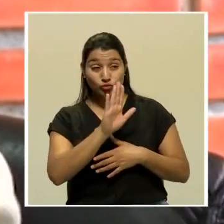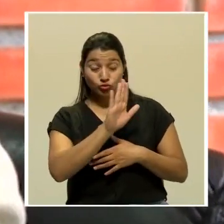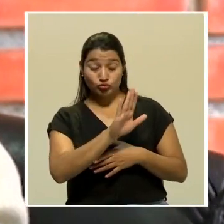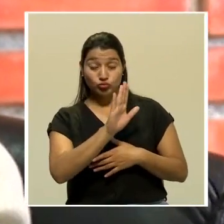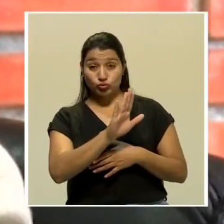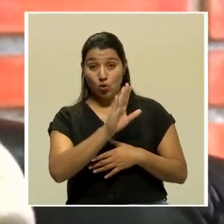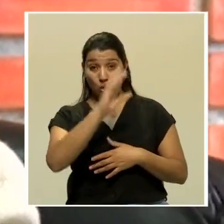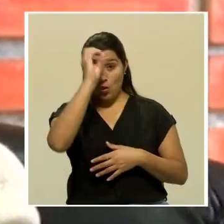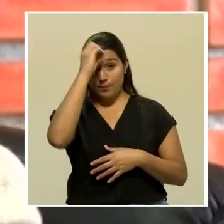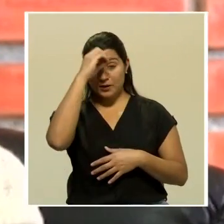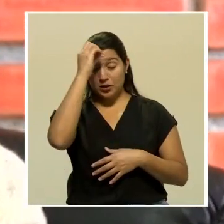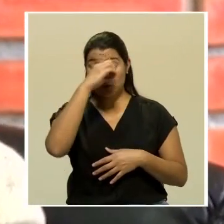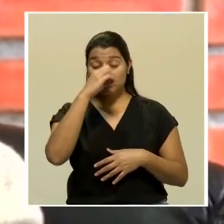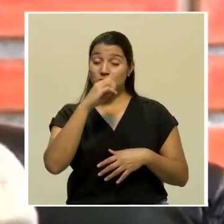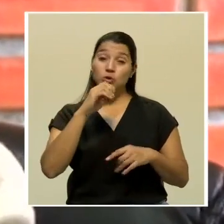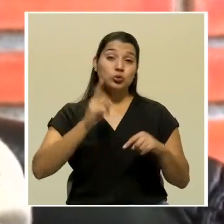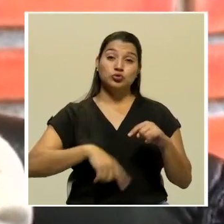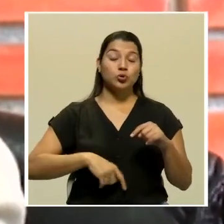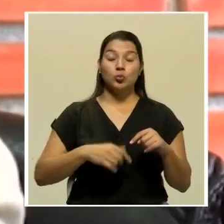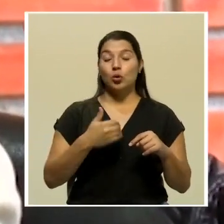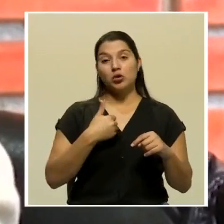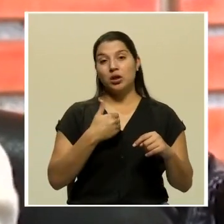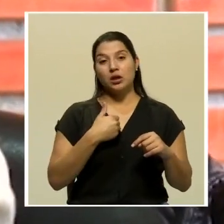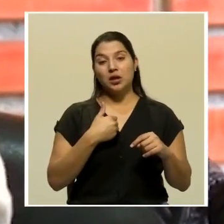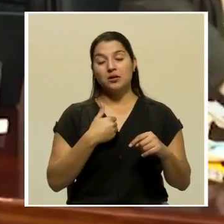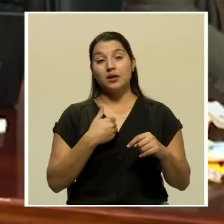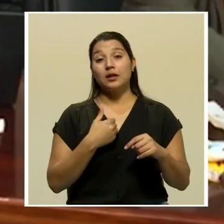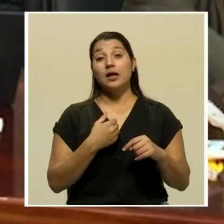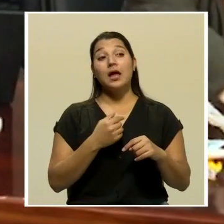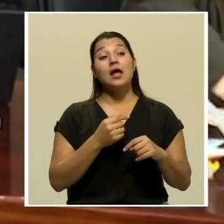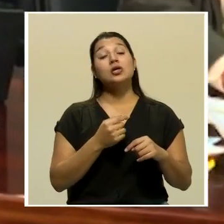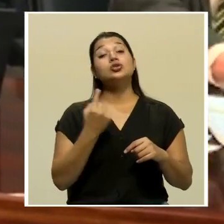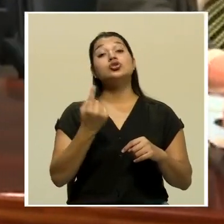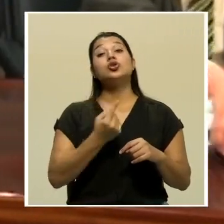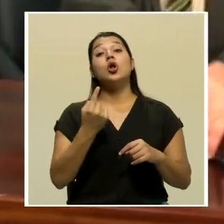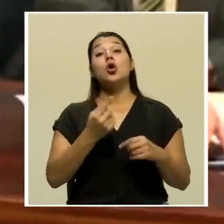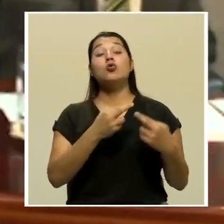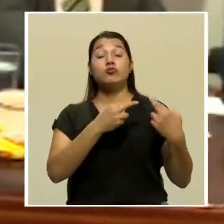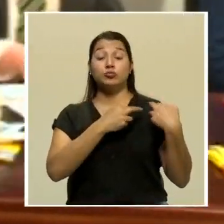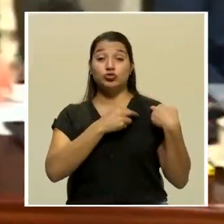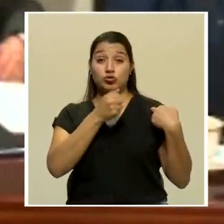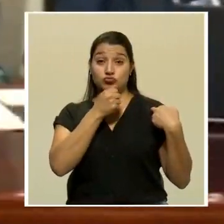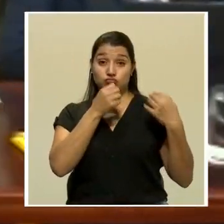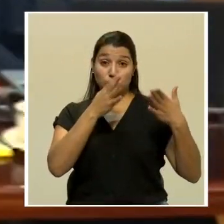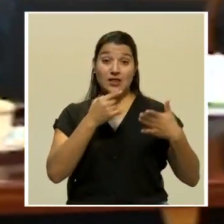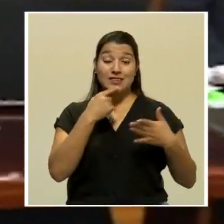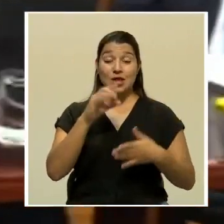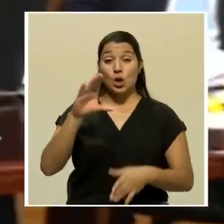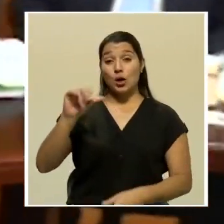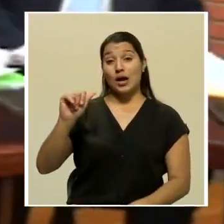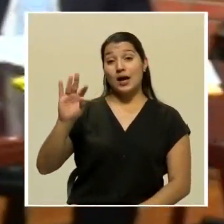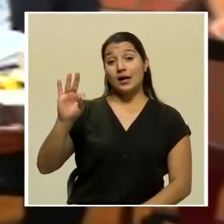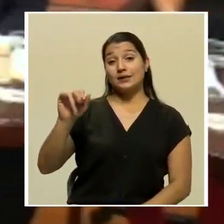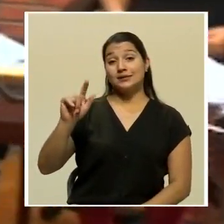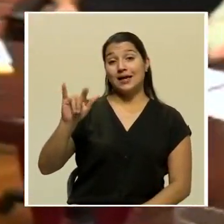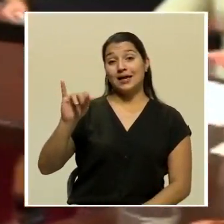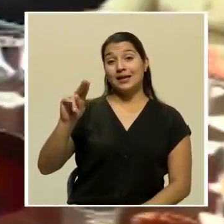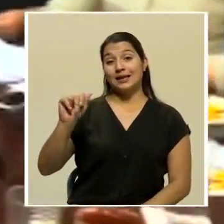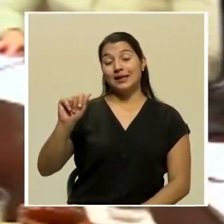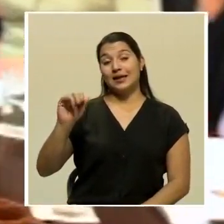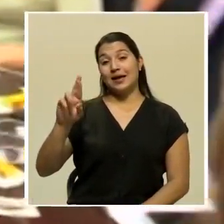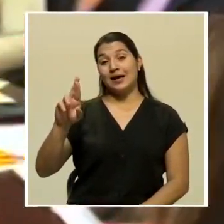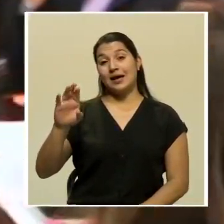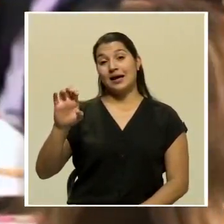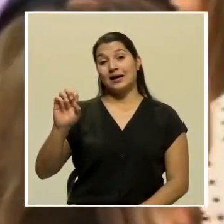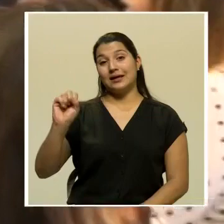defensora, no fue posible obtenerla, pues la encargada de prensa indicó que Catalina Crespo está hoy